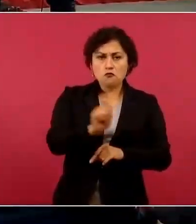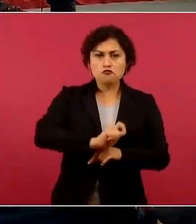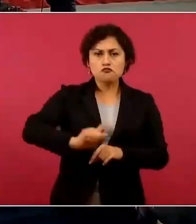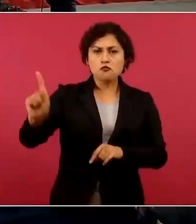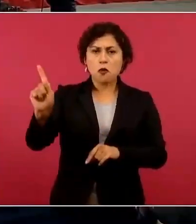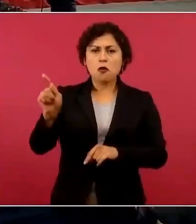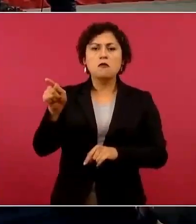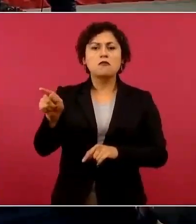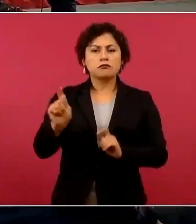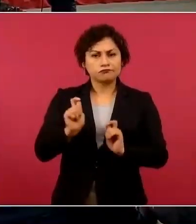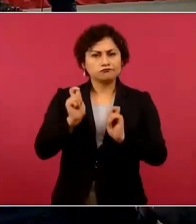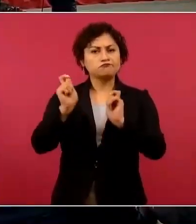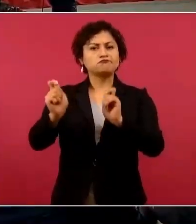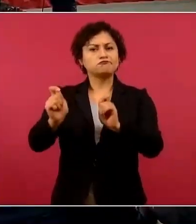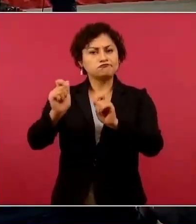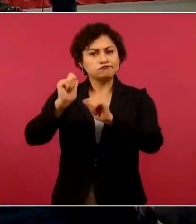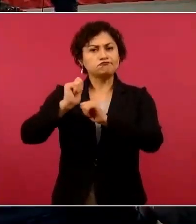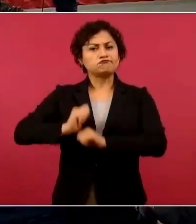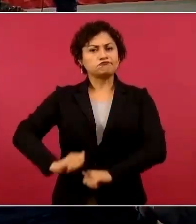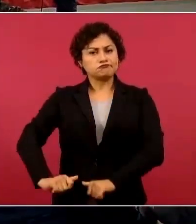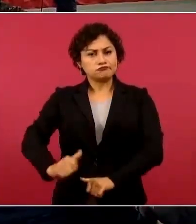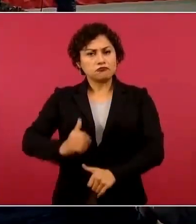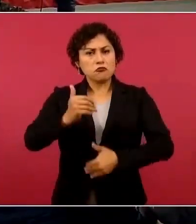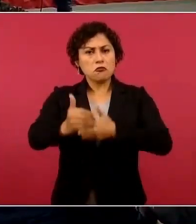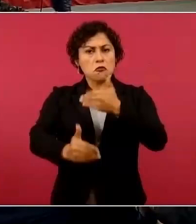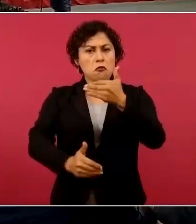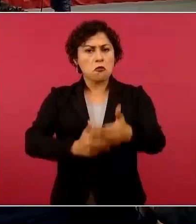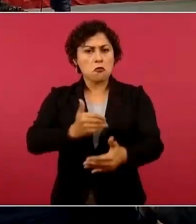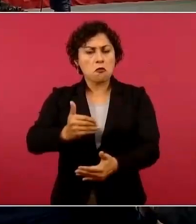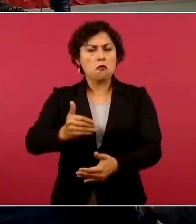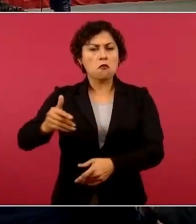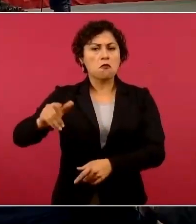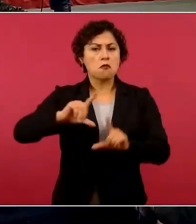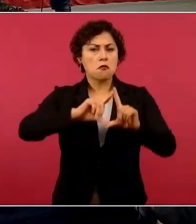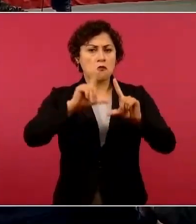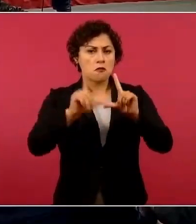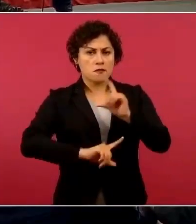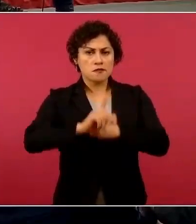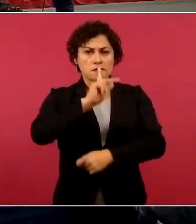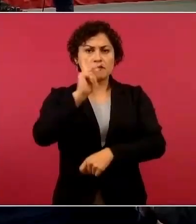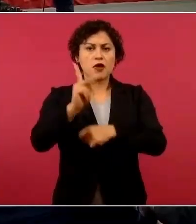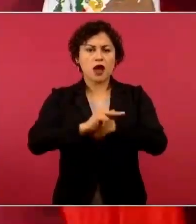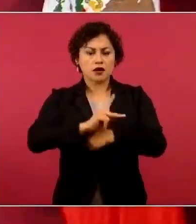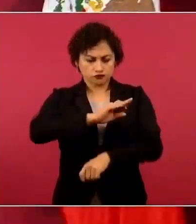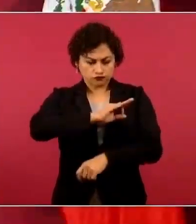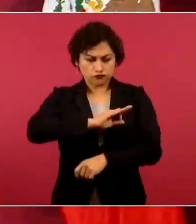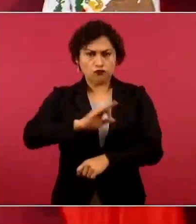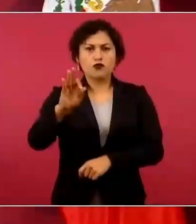país en beneficio de este